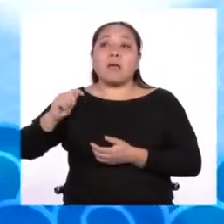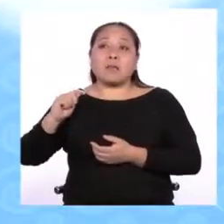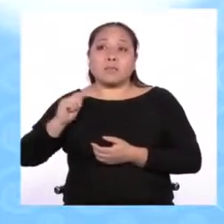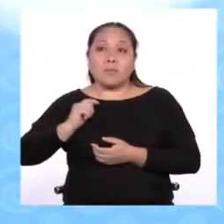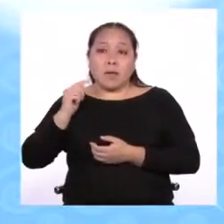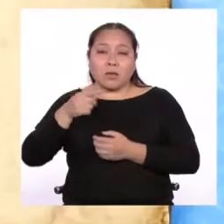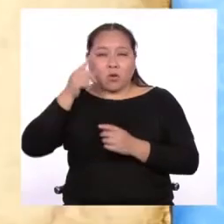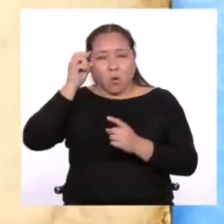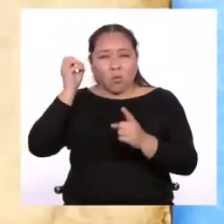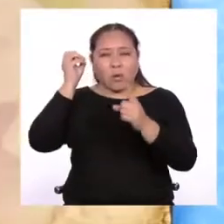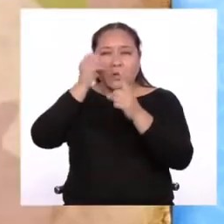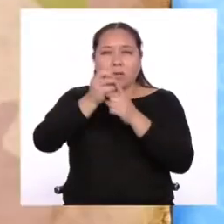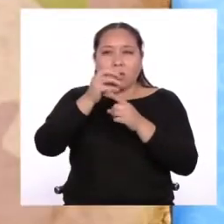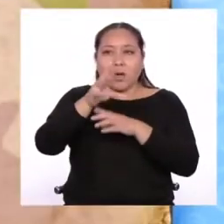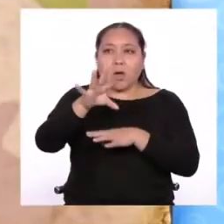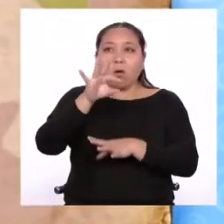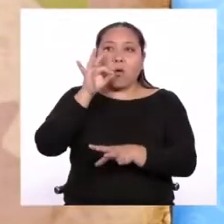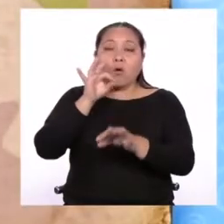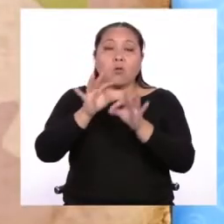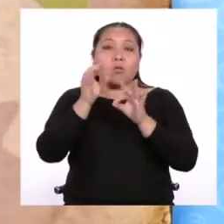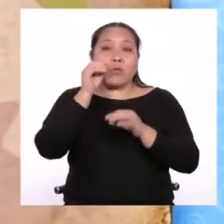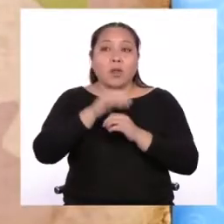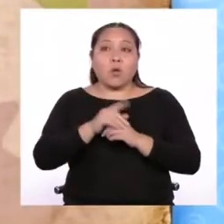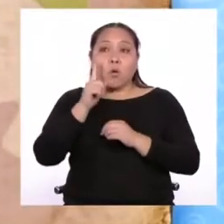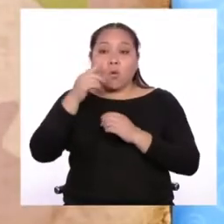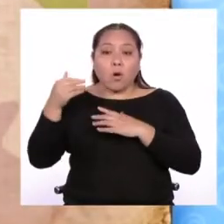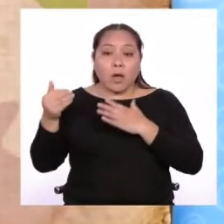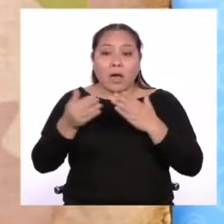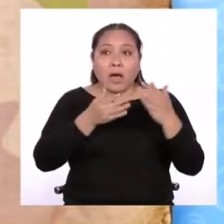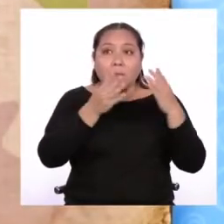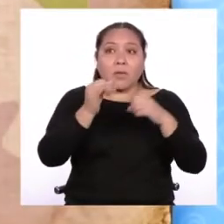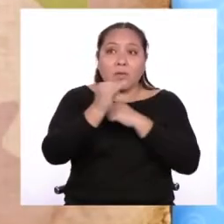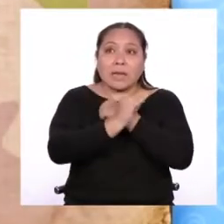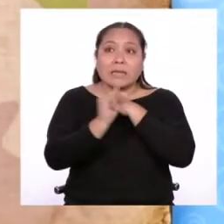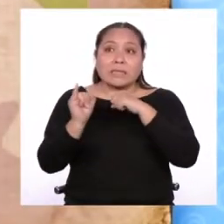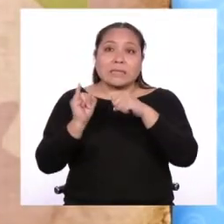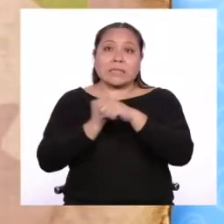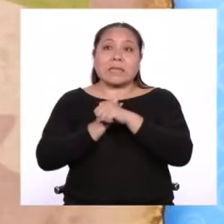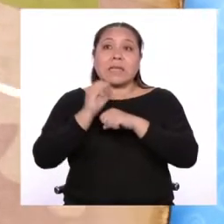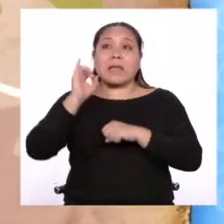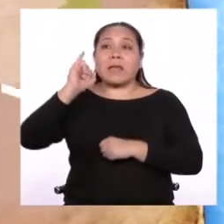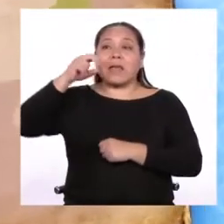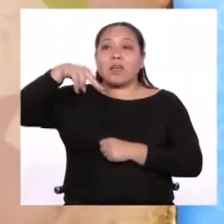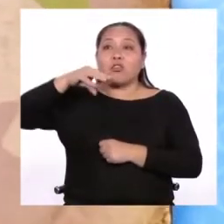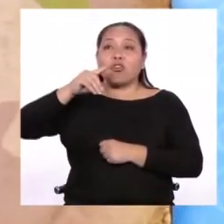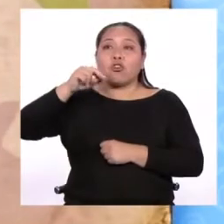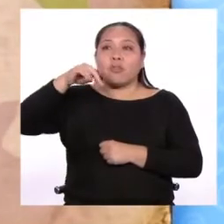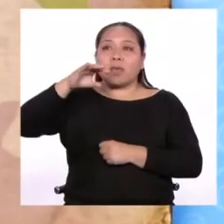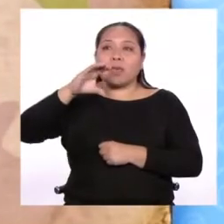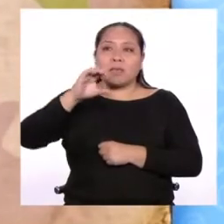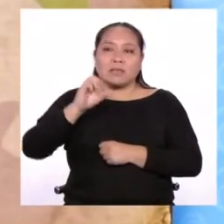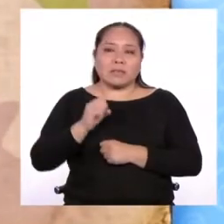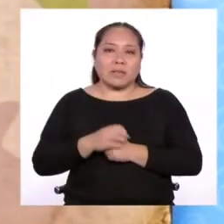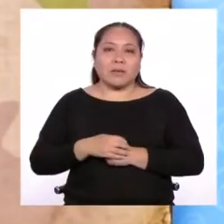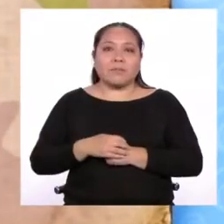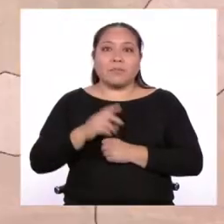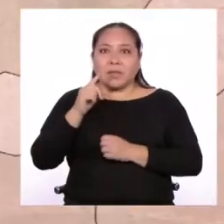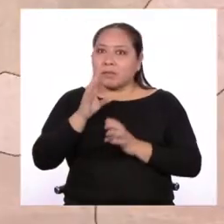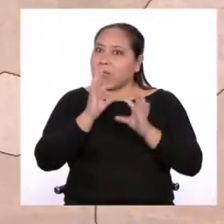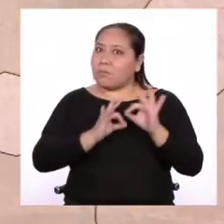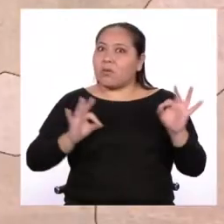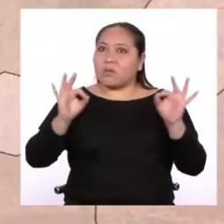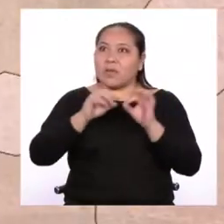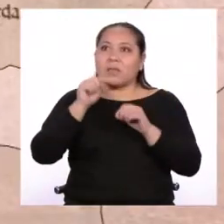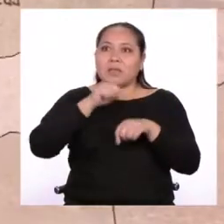Su objetivo era encontrar un camino occidental a las islas de las especias de Indonesia, una ruta comercial muy apreciada en la época.